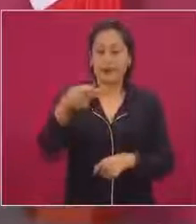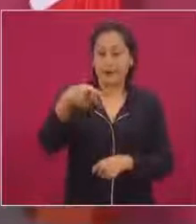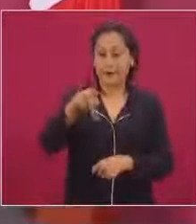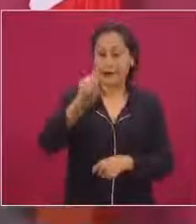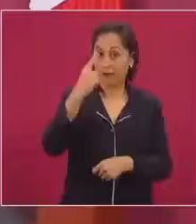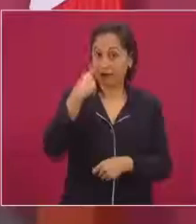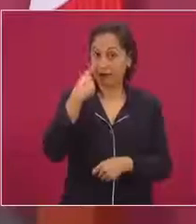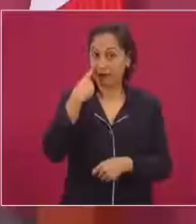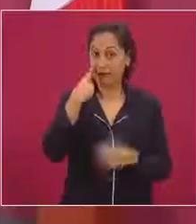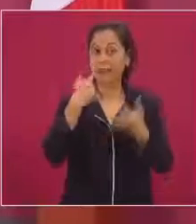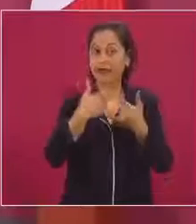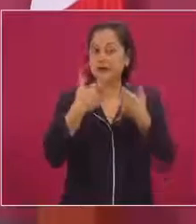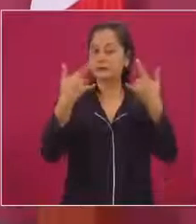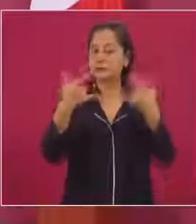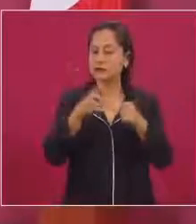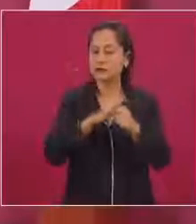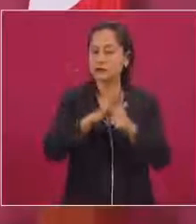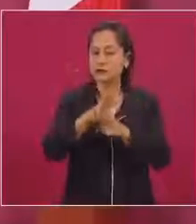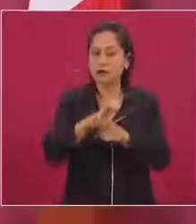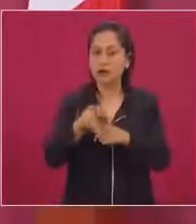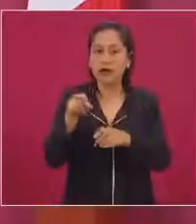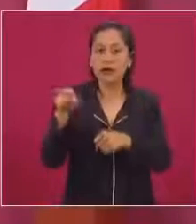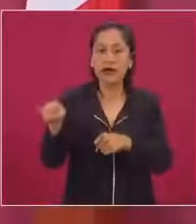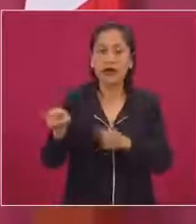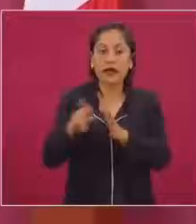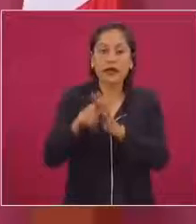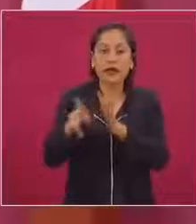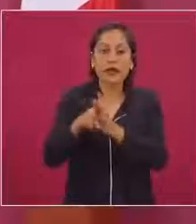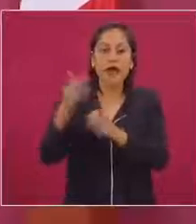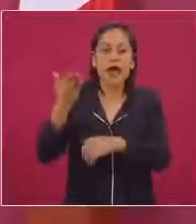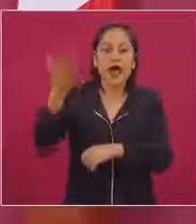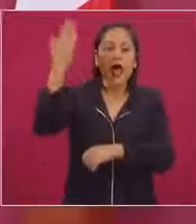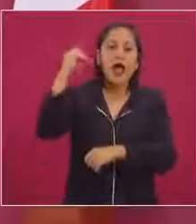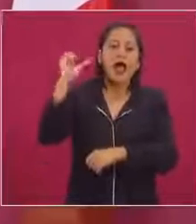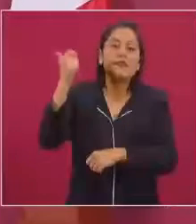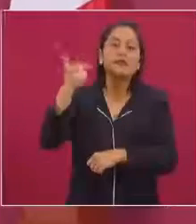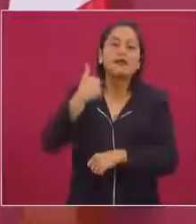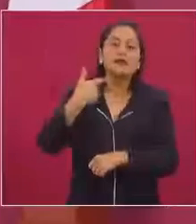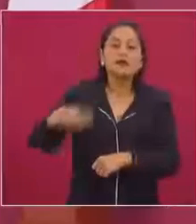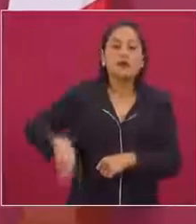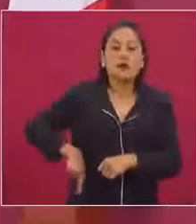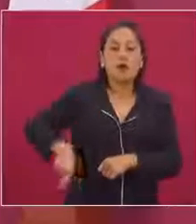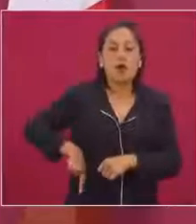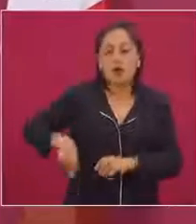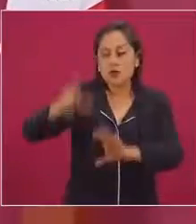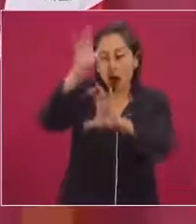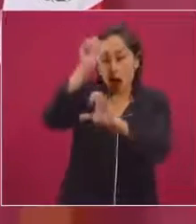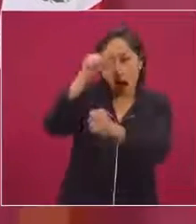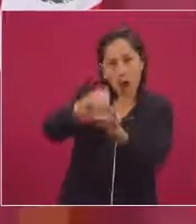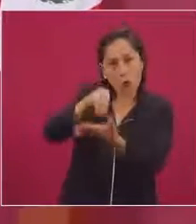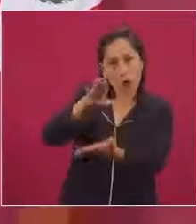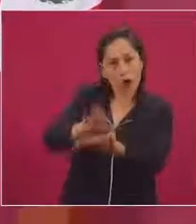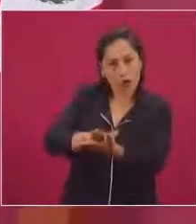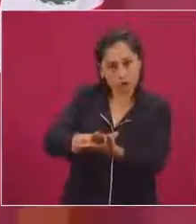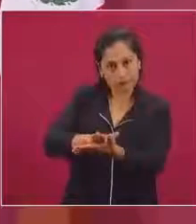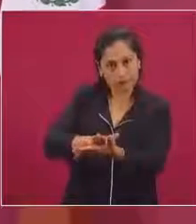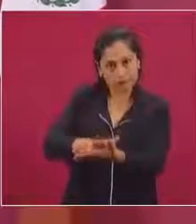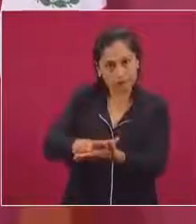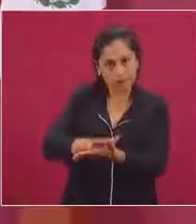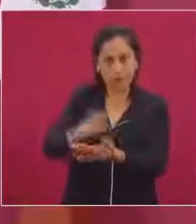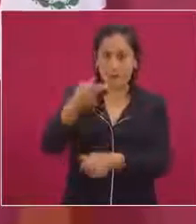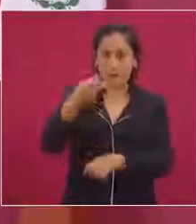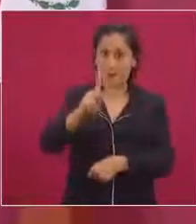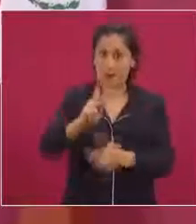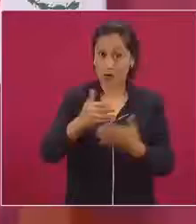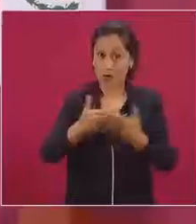con el gobierno y ahora, por las circunstancias de que